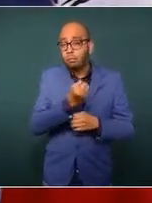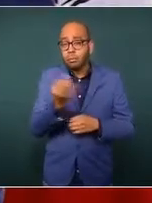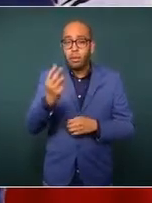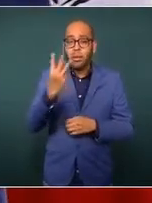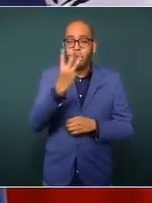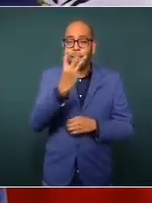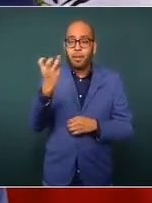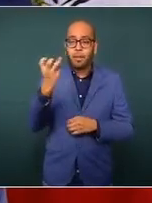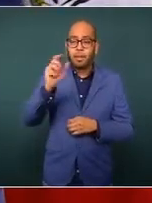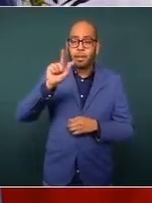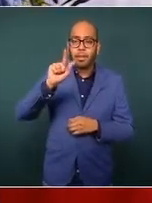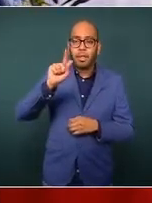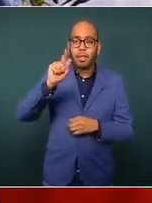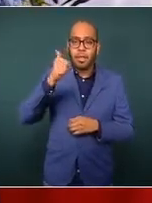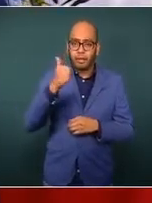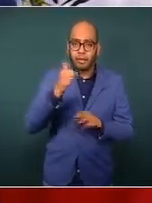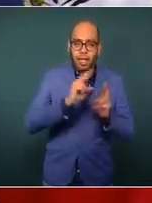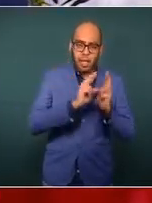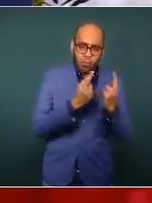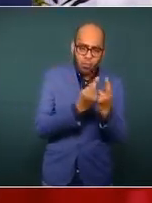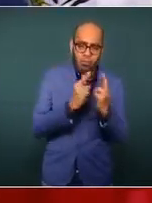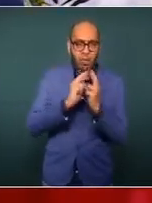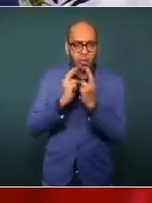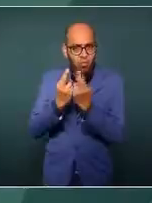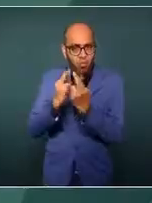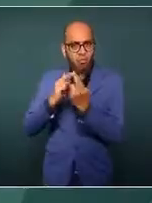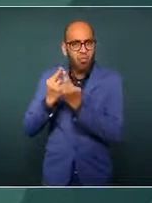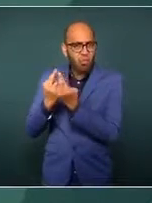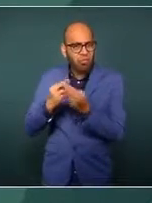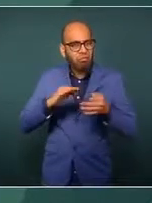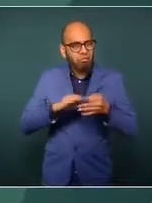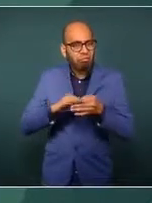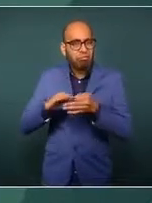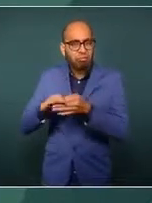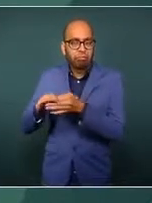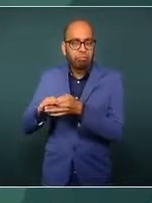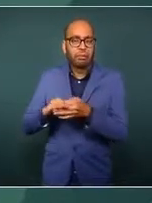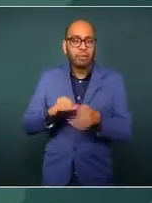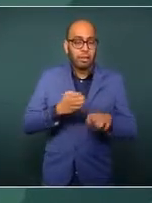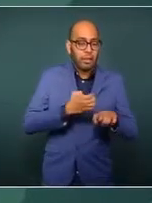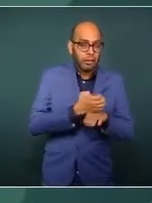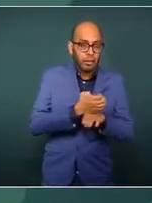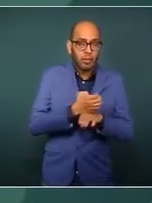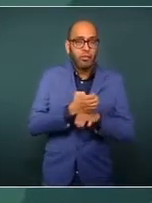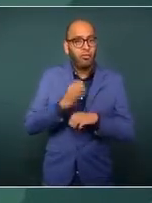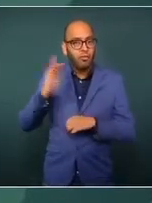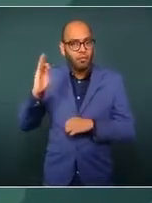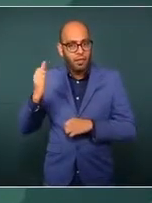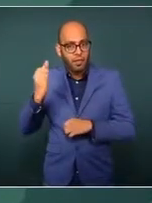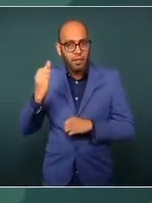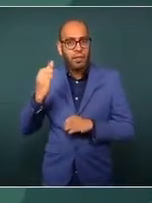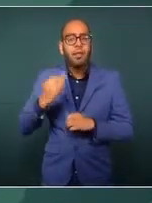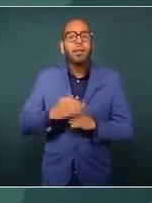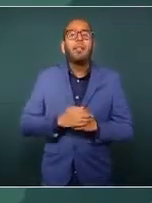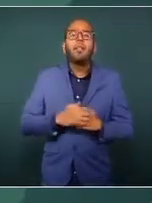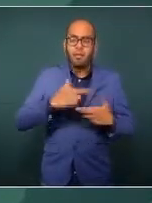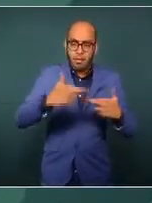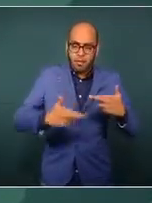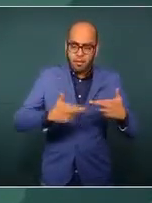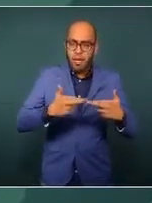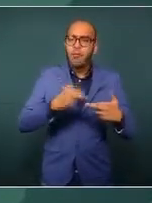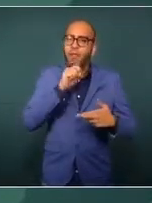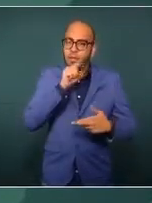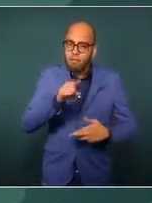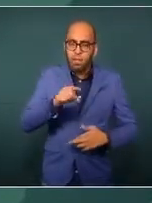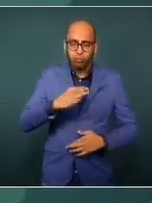del grupo de coordinación estatal, lo mismo lo hacemos con las regiones,